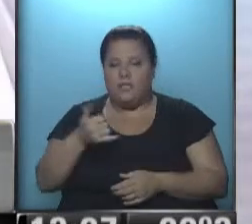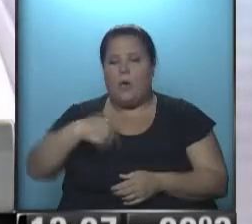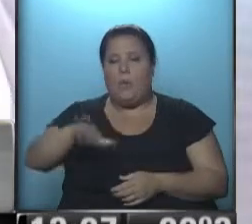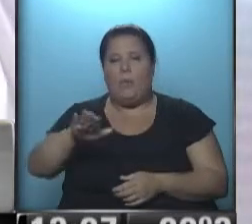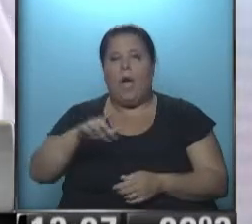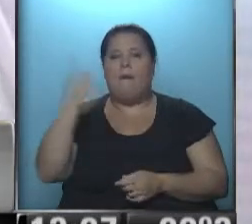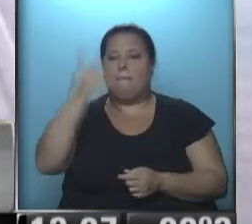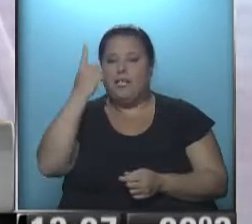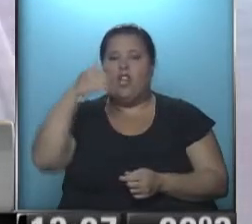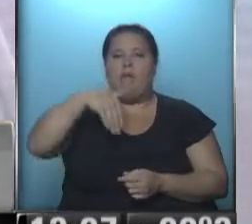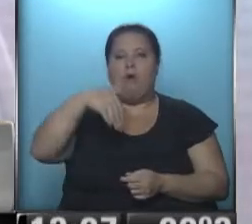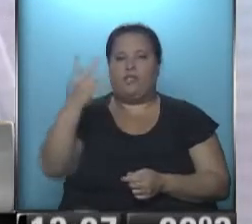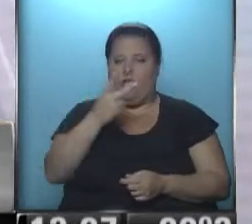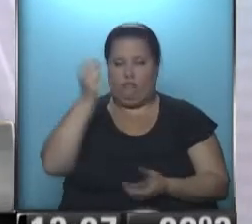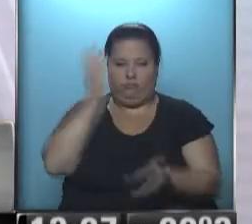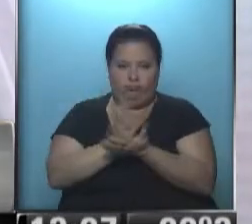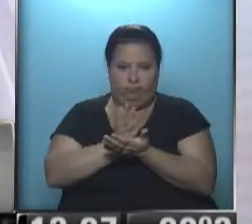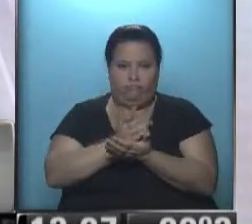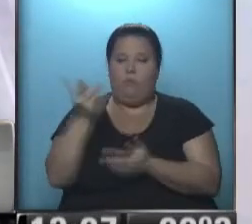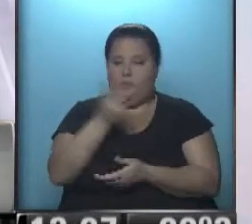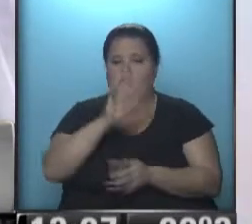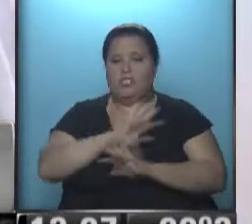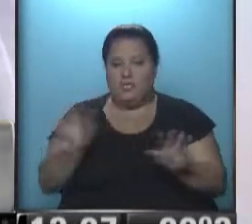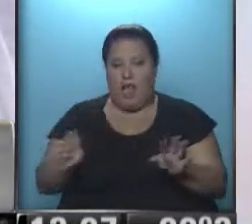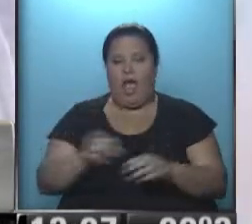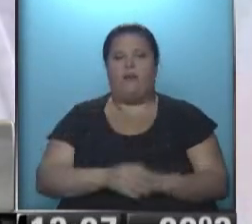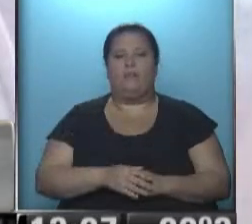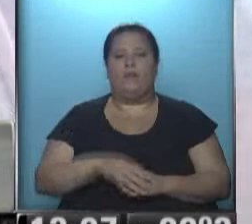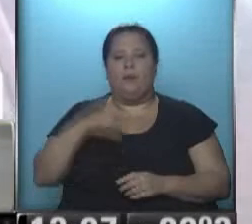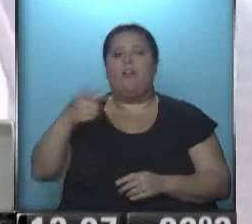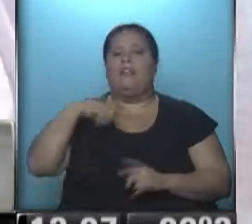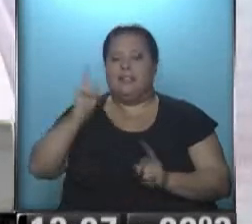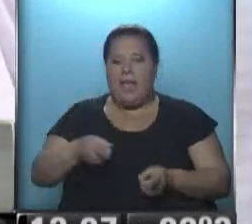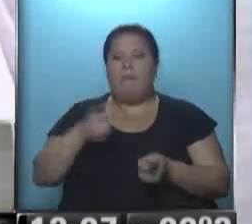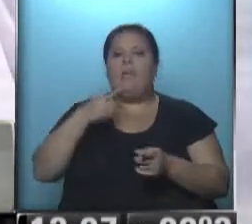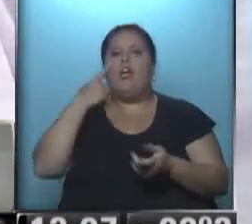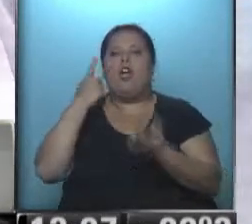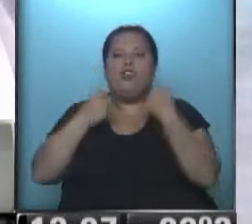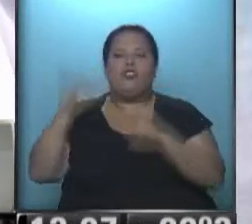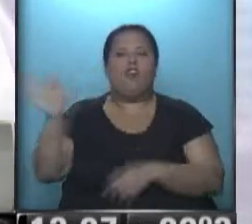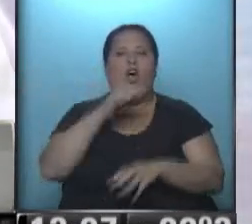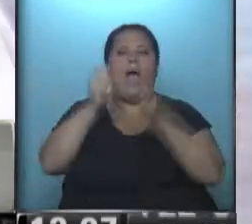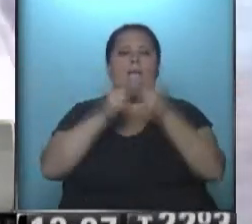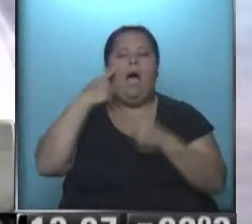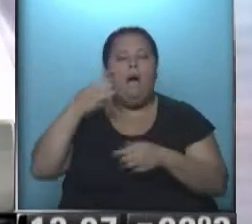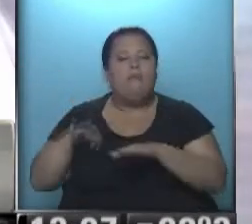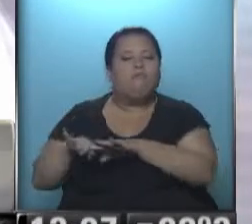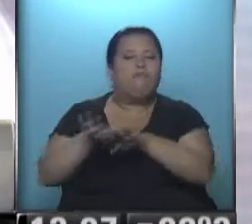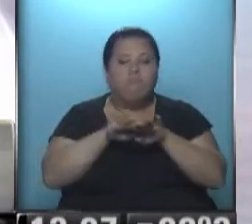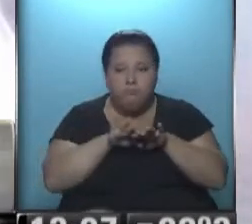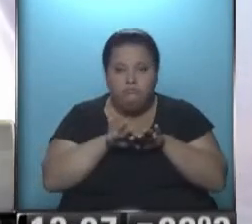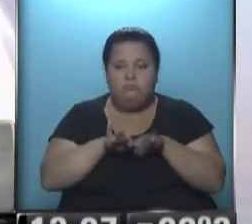van a ser personal y Movistar, que están siendo multadas, como estamos haciendo también reglamientos en el resto de las empresas para poder tener también